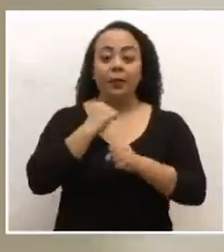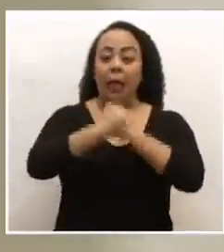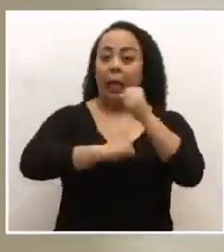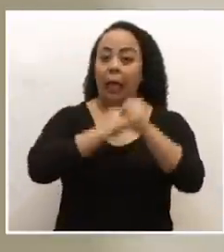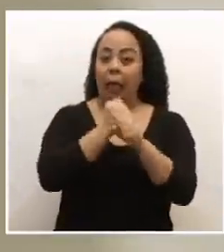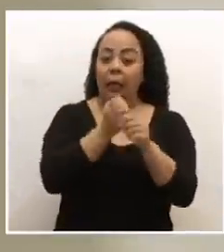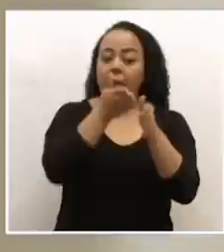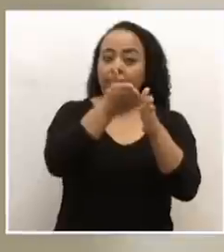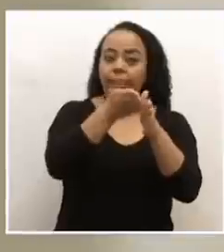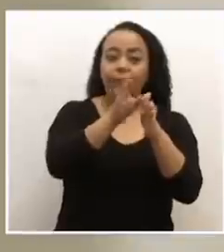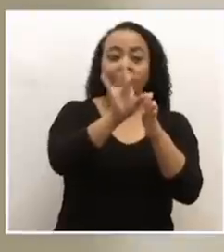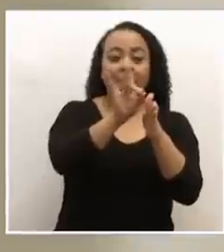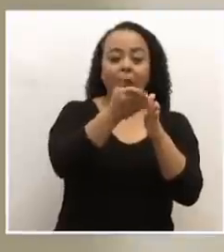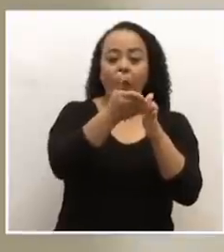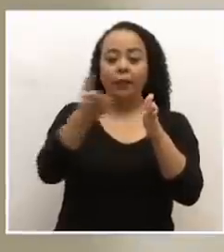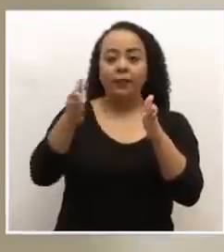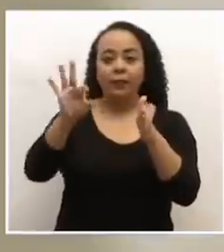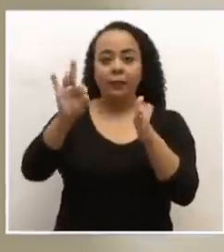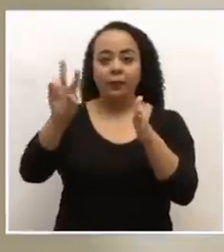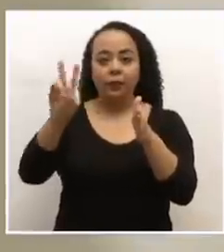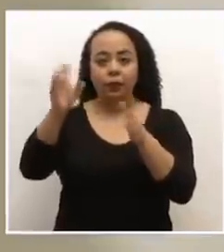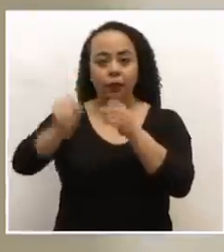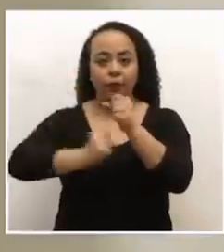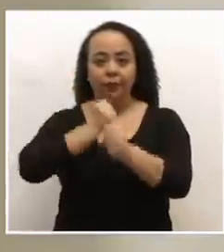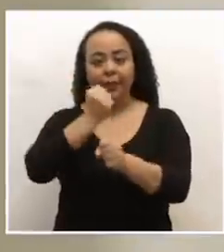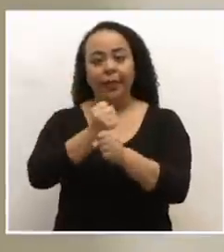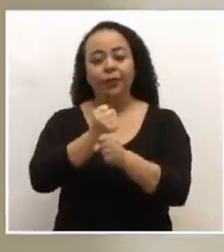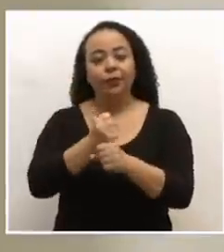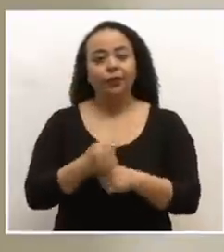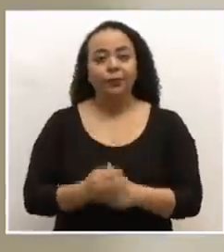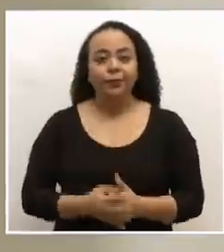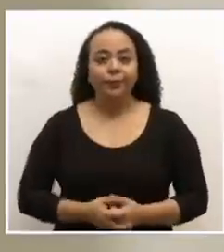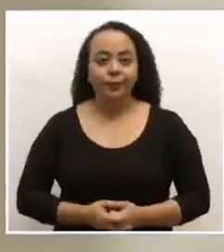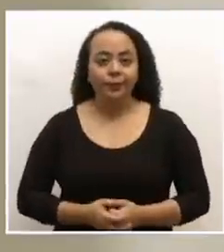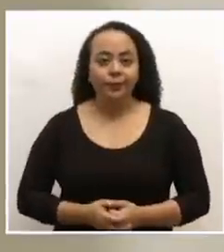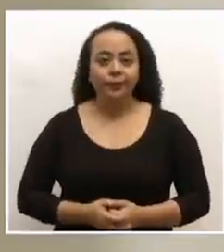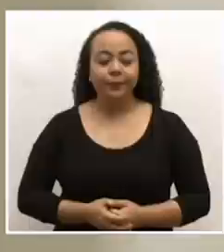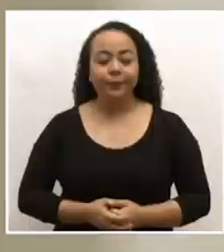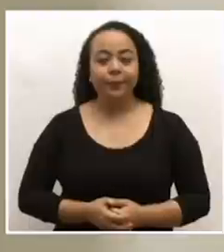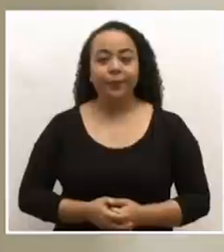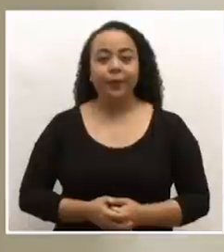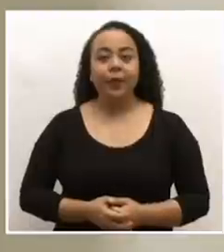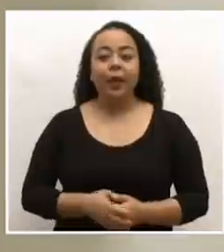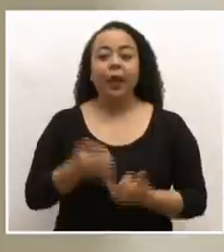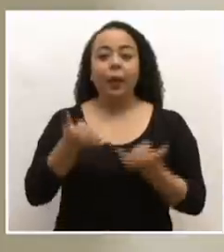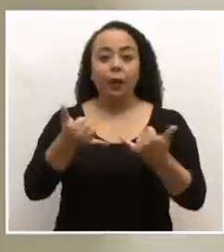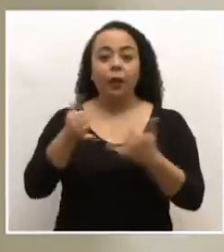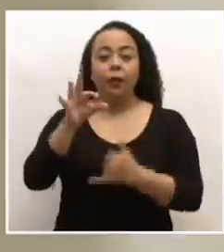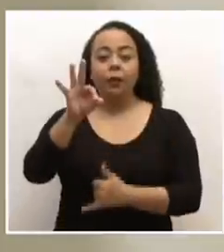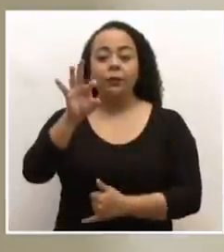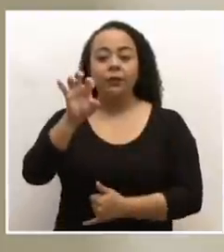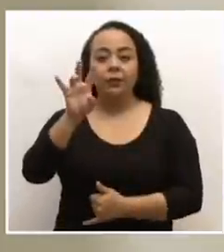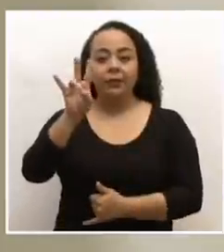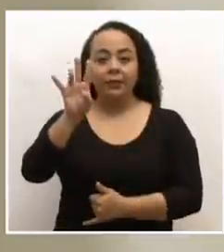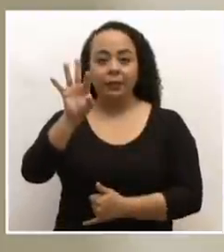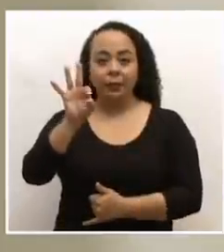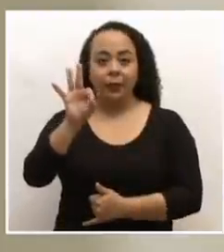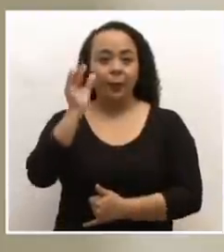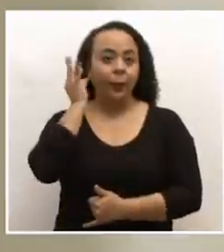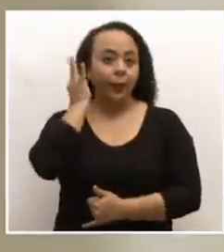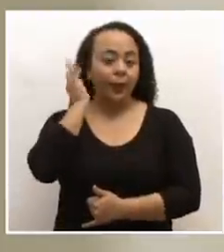edad que va desde los 0 hasta los 92 años. Hablamos de 979 mujeres y 1